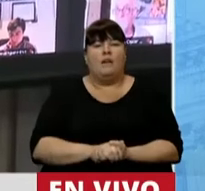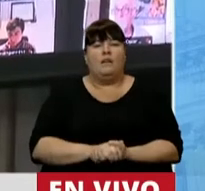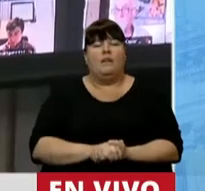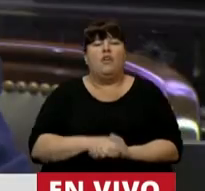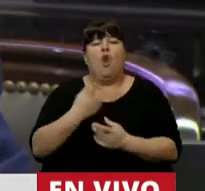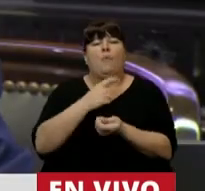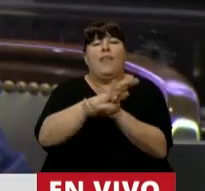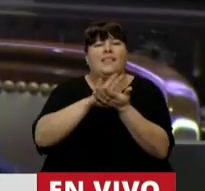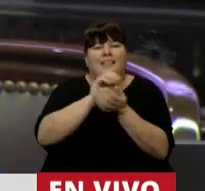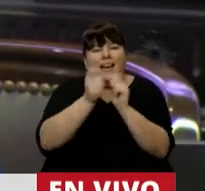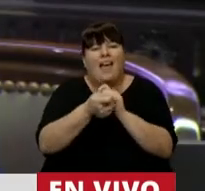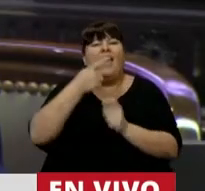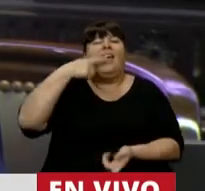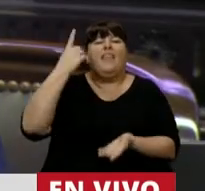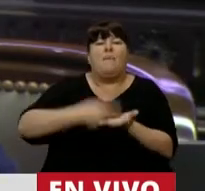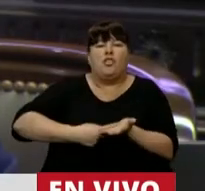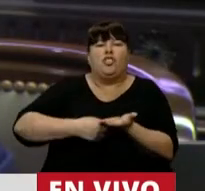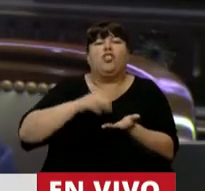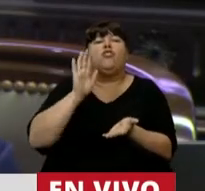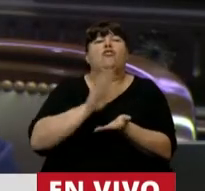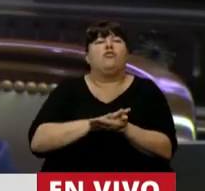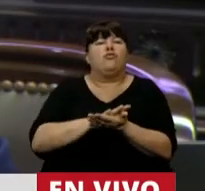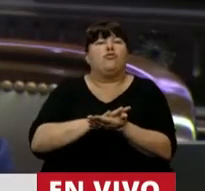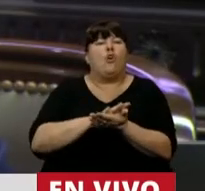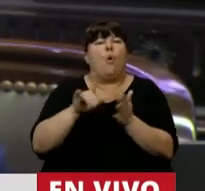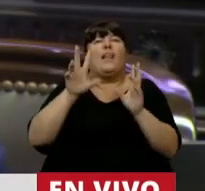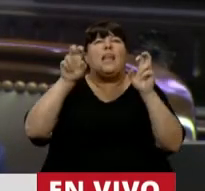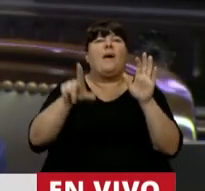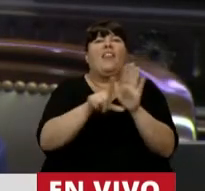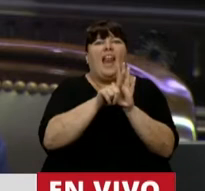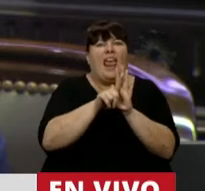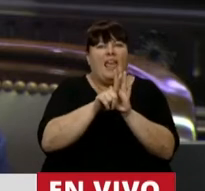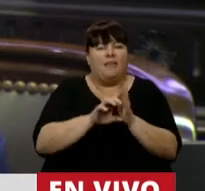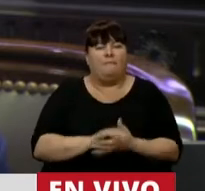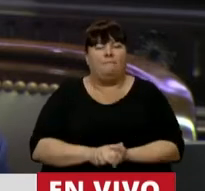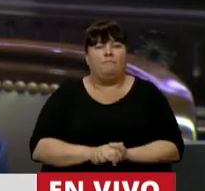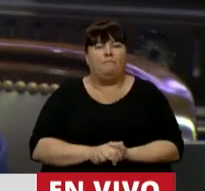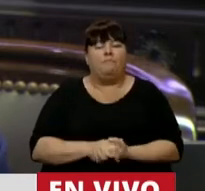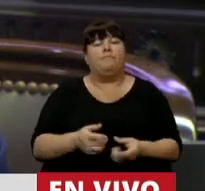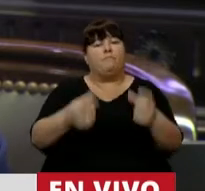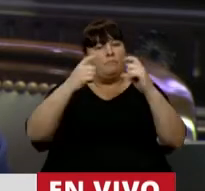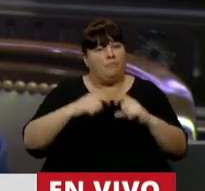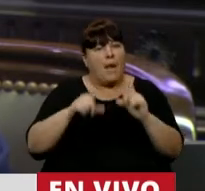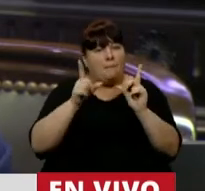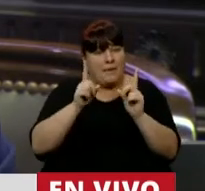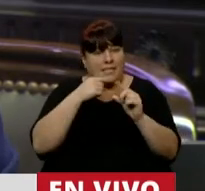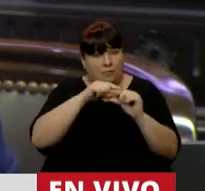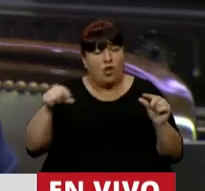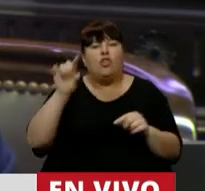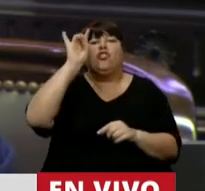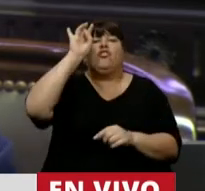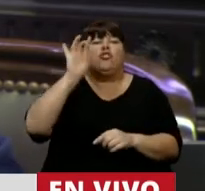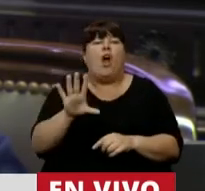insanable emitir disposiciones de carácter legislativo. Y seguidamente el mismo inciso dice,